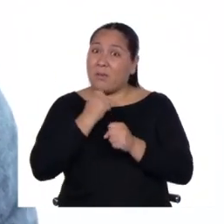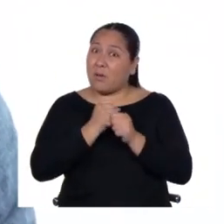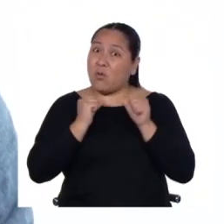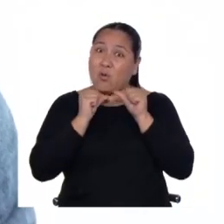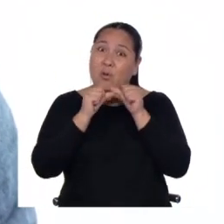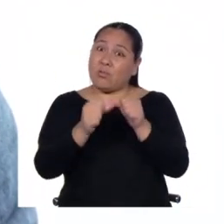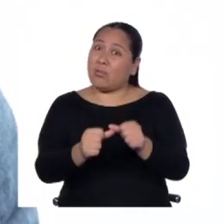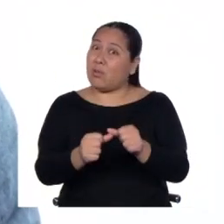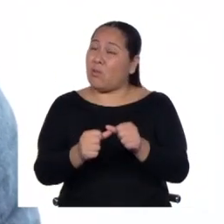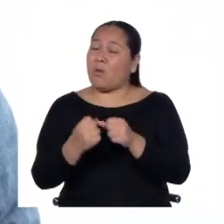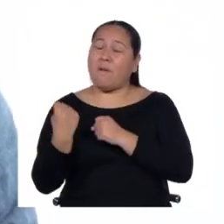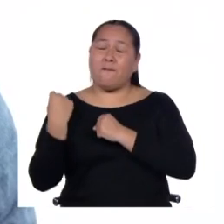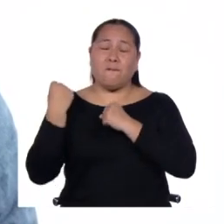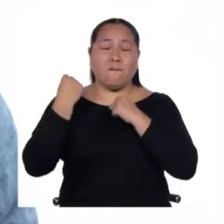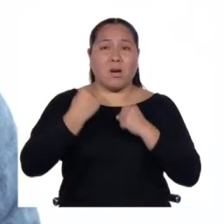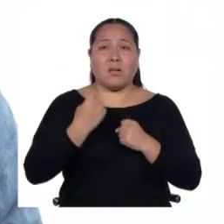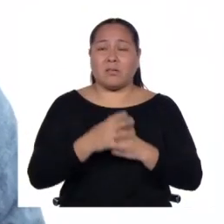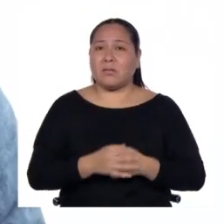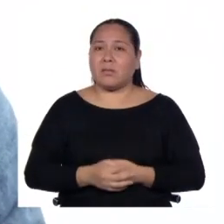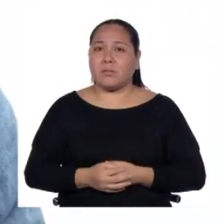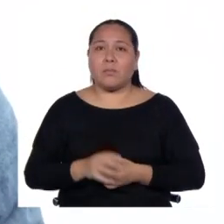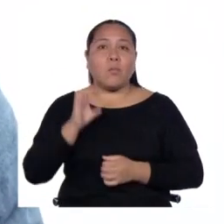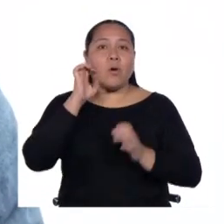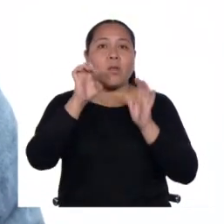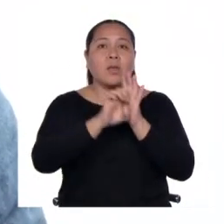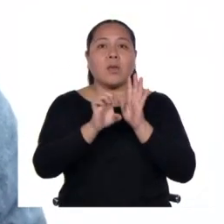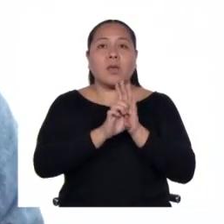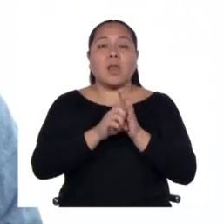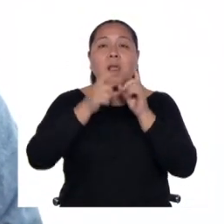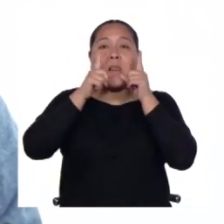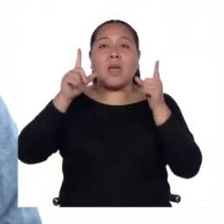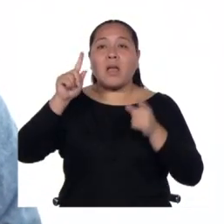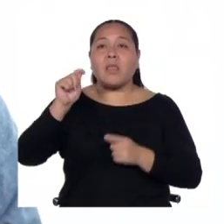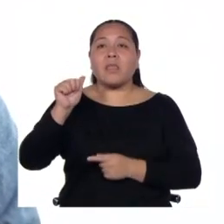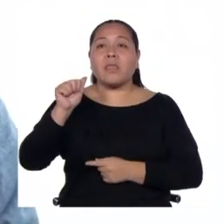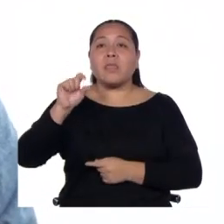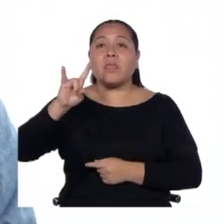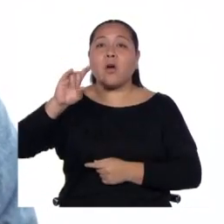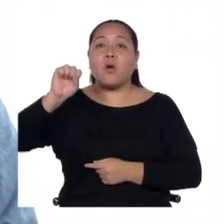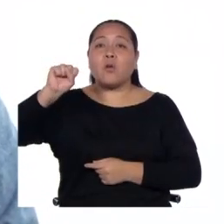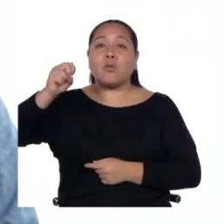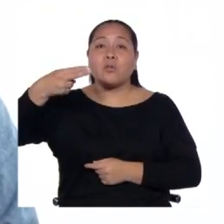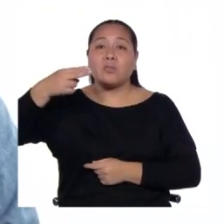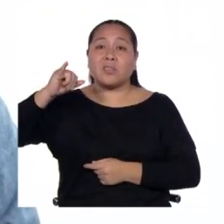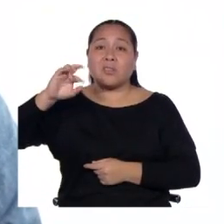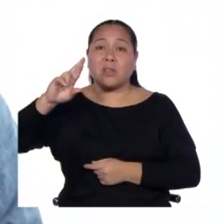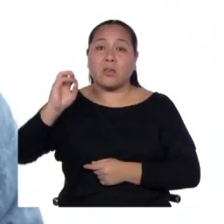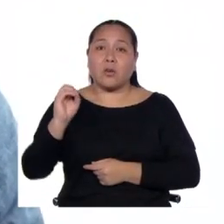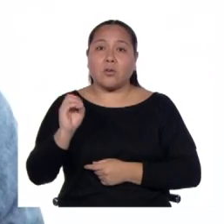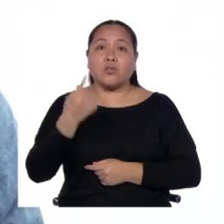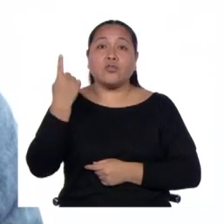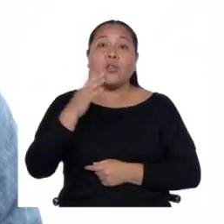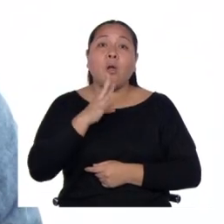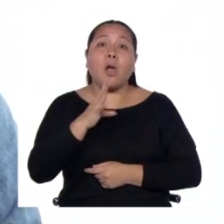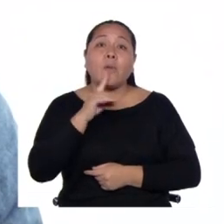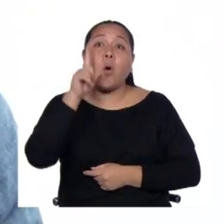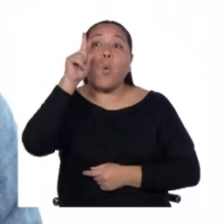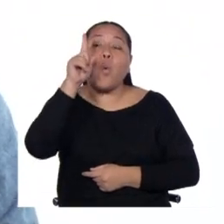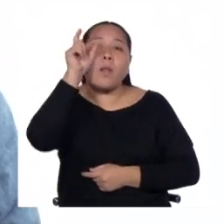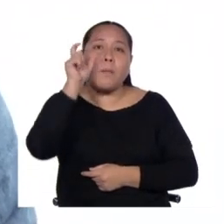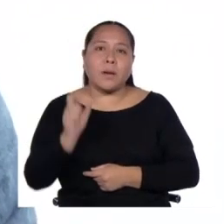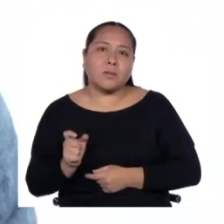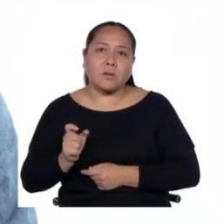mucho más fuerza. Por ejemplo la lengua Taushiro solo es hablada por una sola persona en todo el